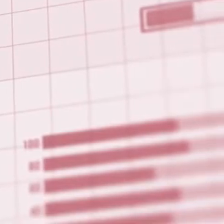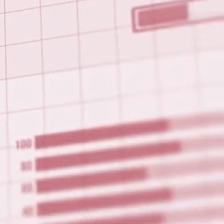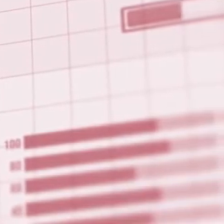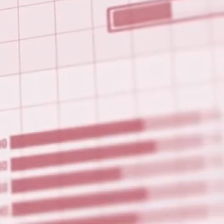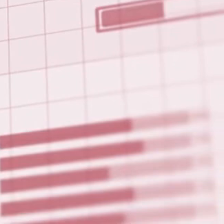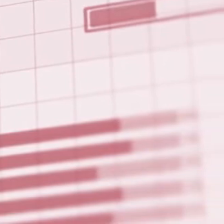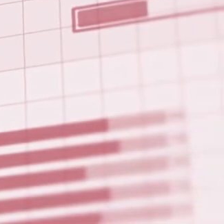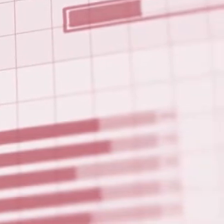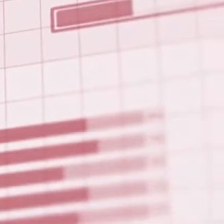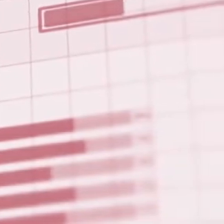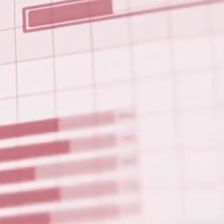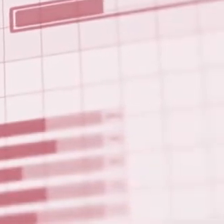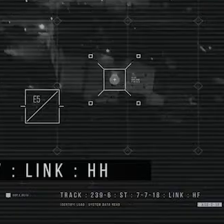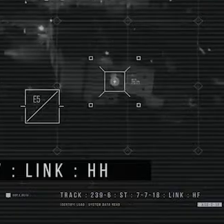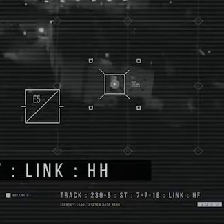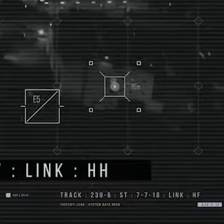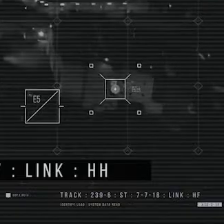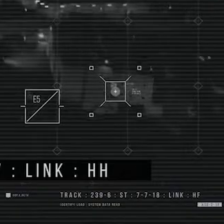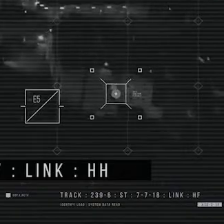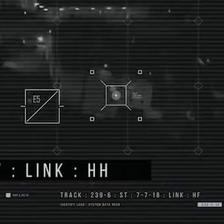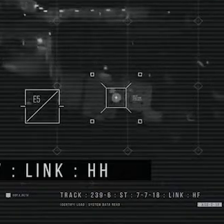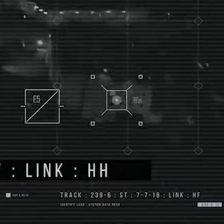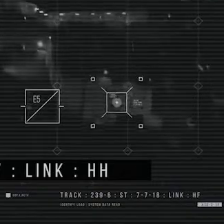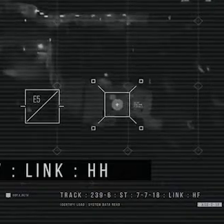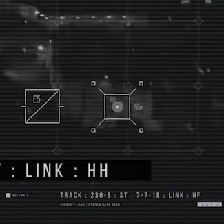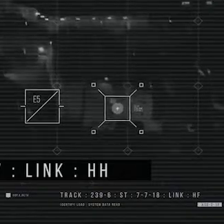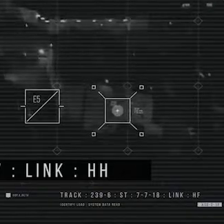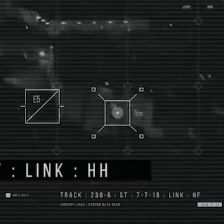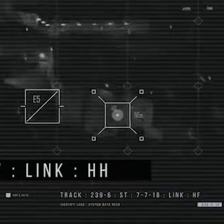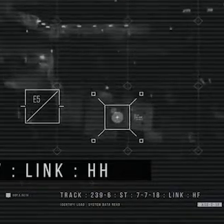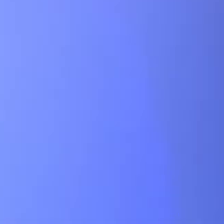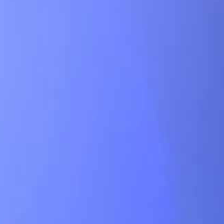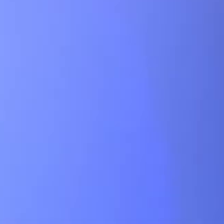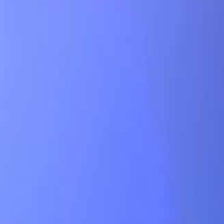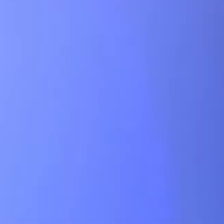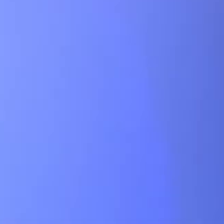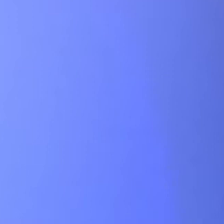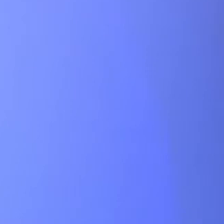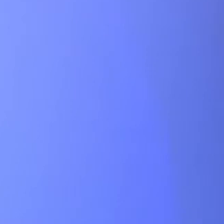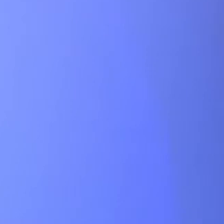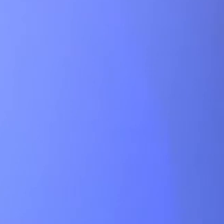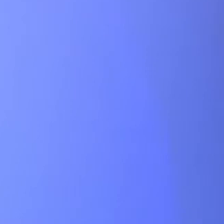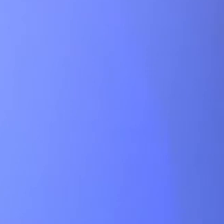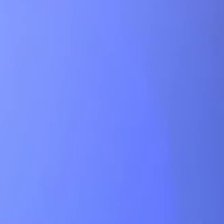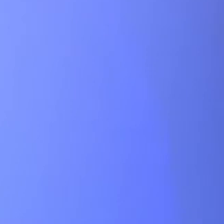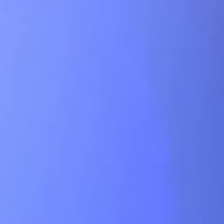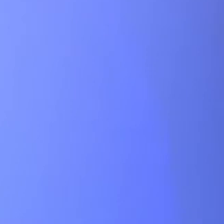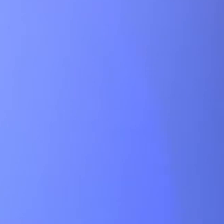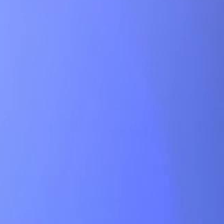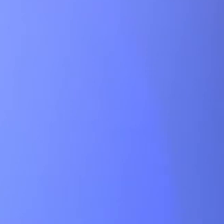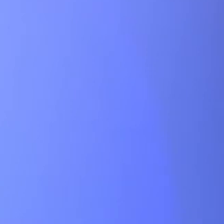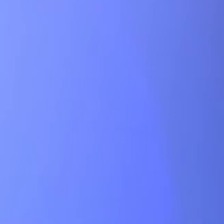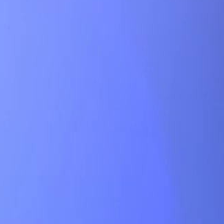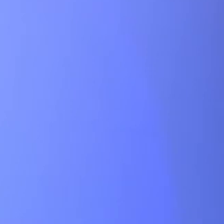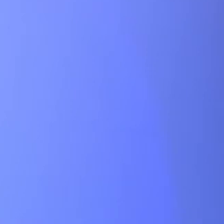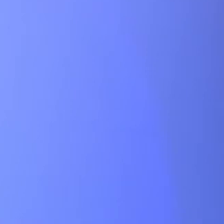La decisión es en el corazón de tanto en el mundo ahora mismo. Hacemos decisiones no solo para nosotros ahora, sino para